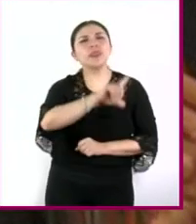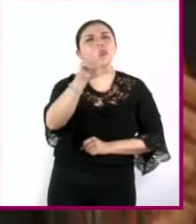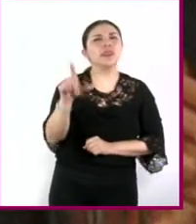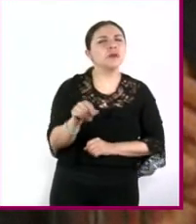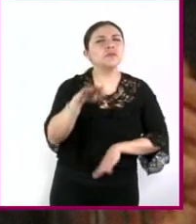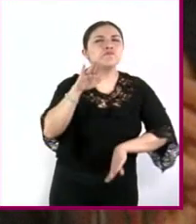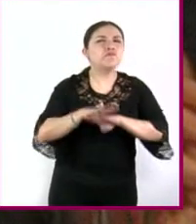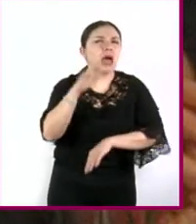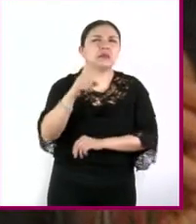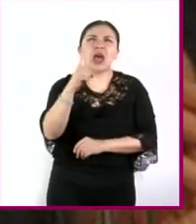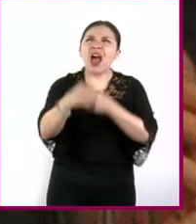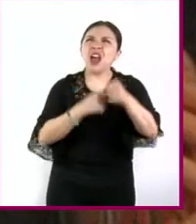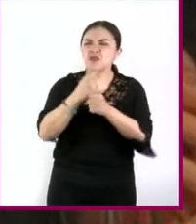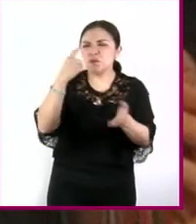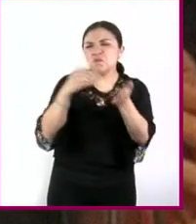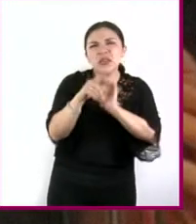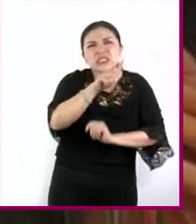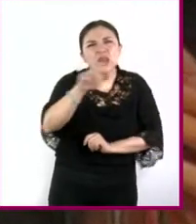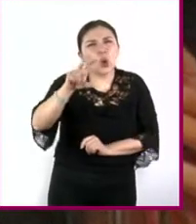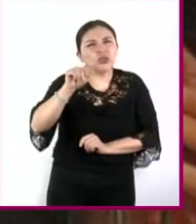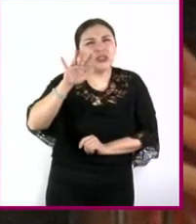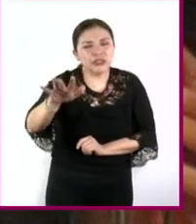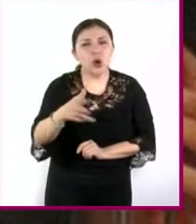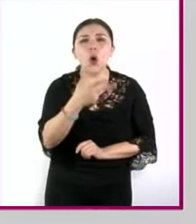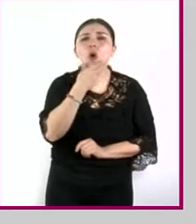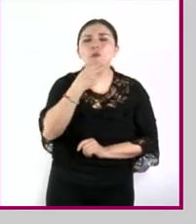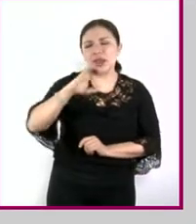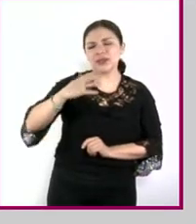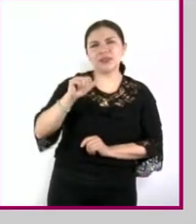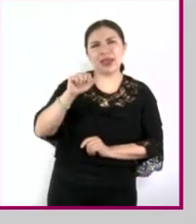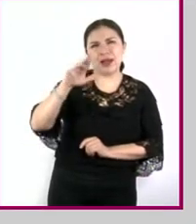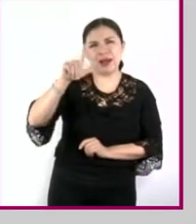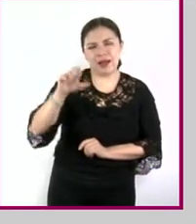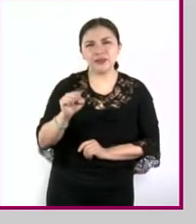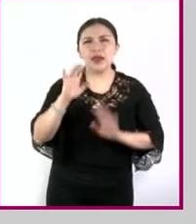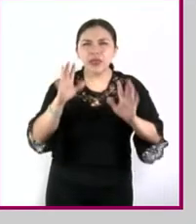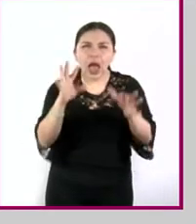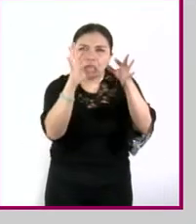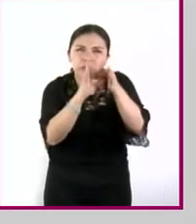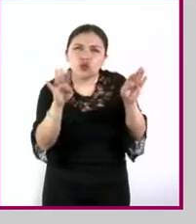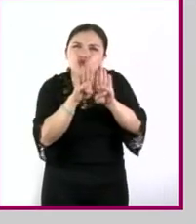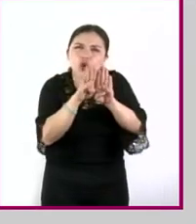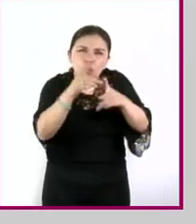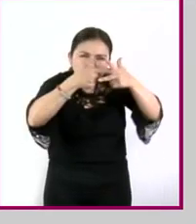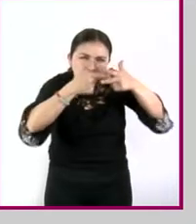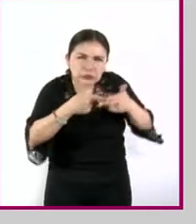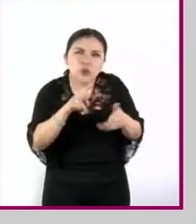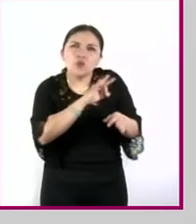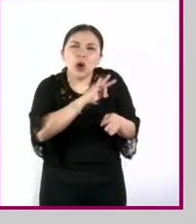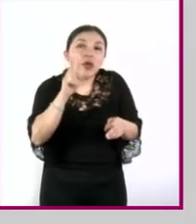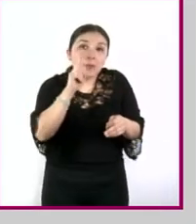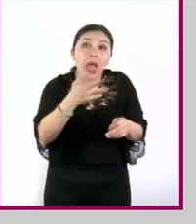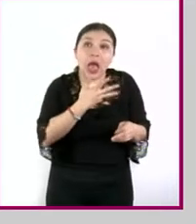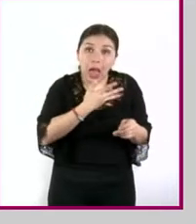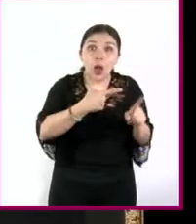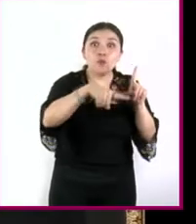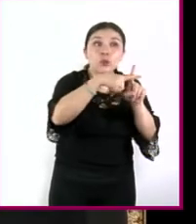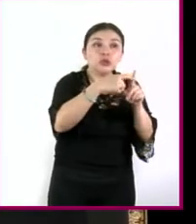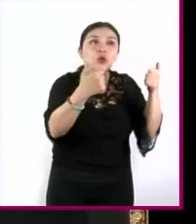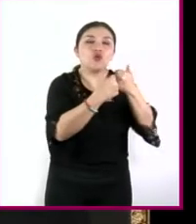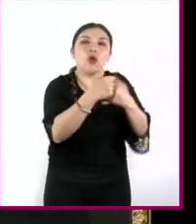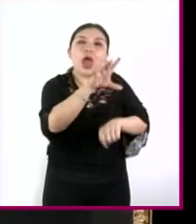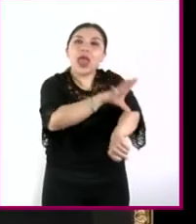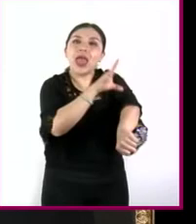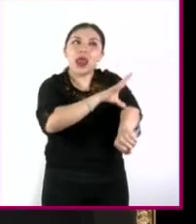después ya por 1785 charles colomb describió matemáticamente cómo se atraían las cargas eléctricas